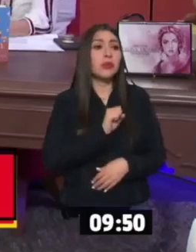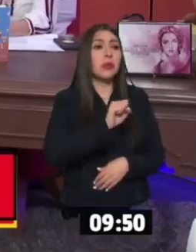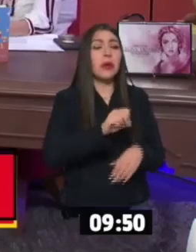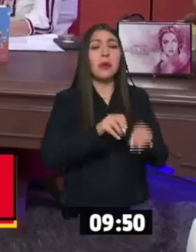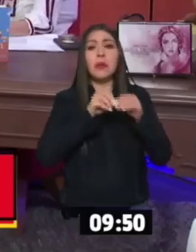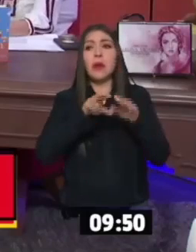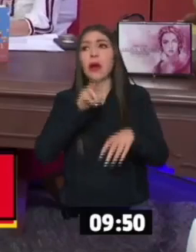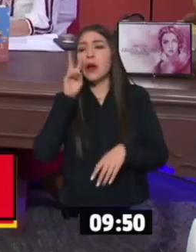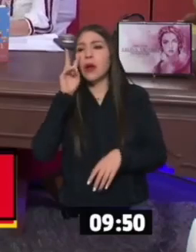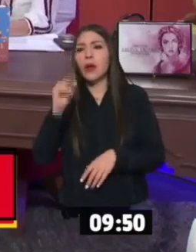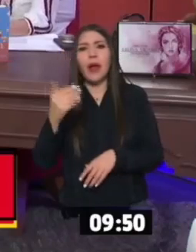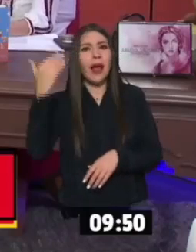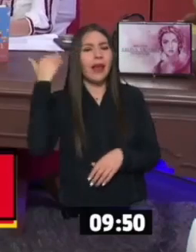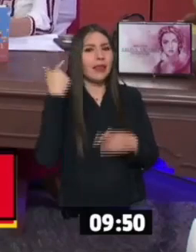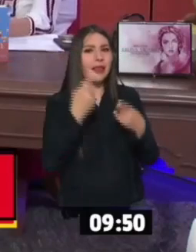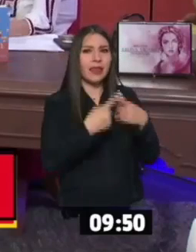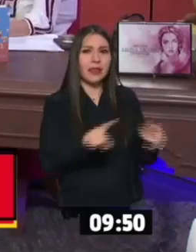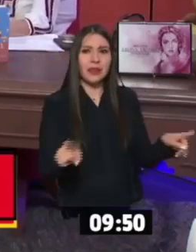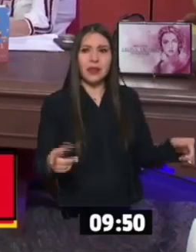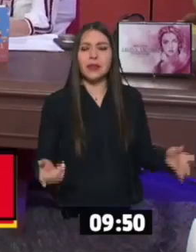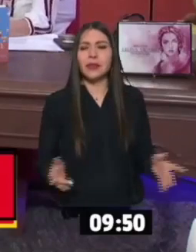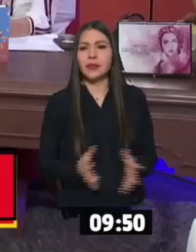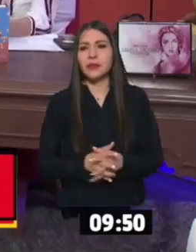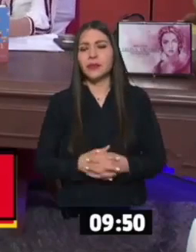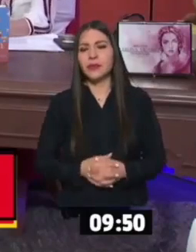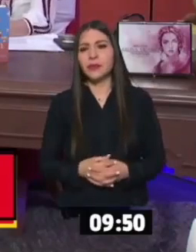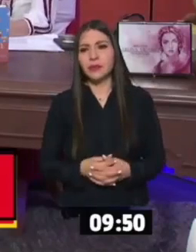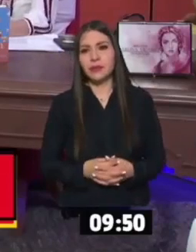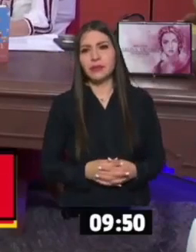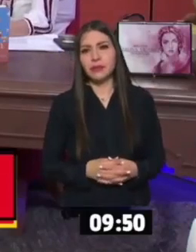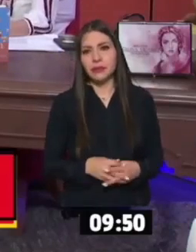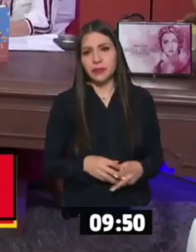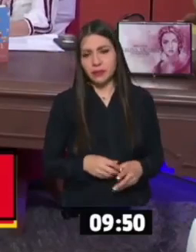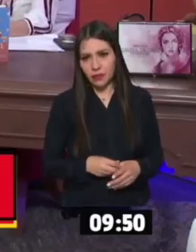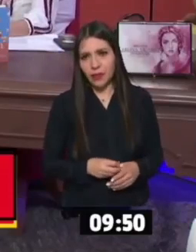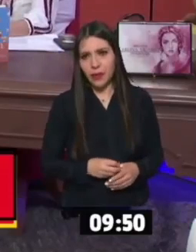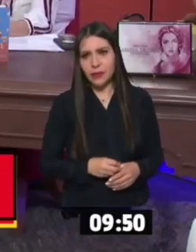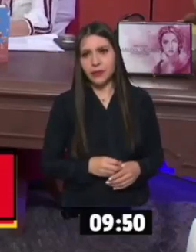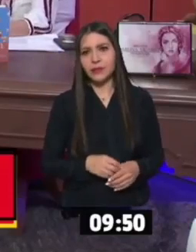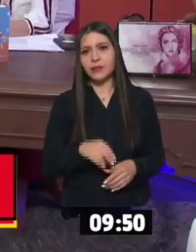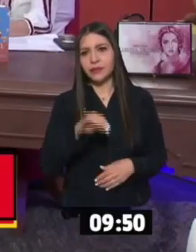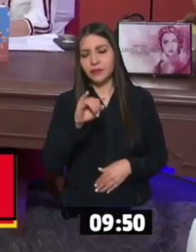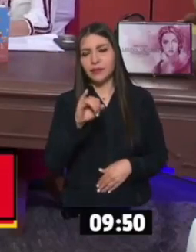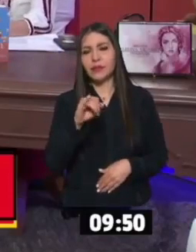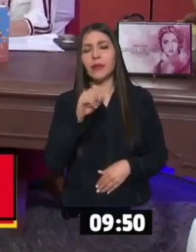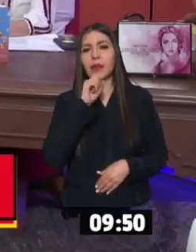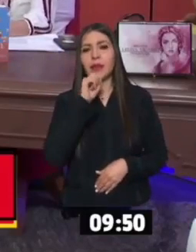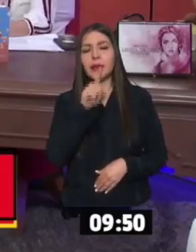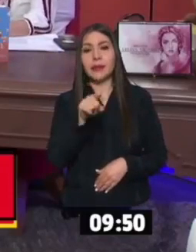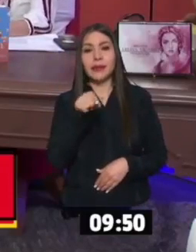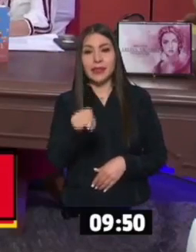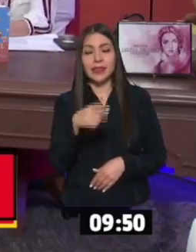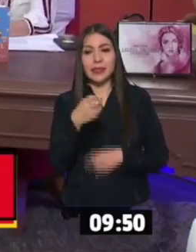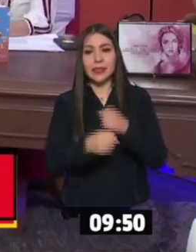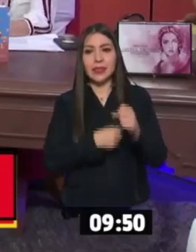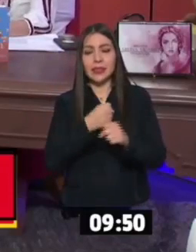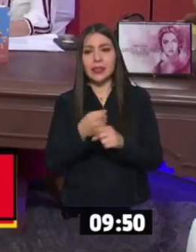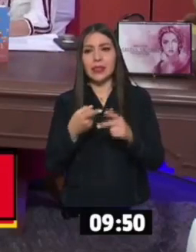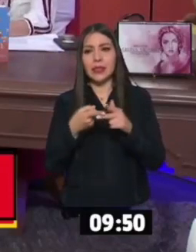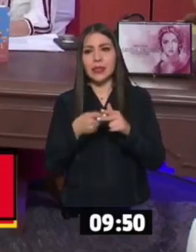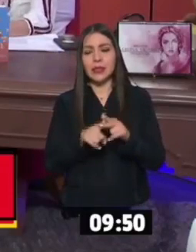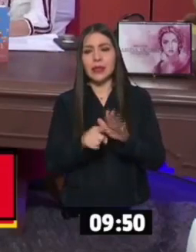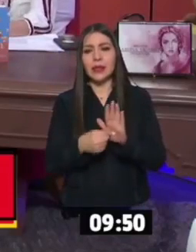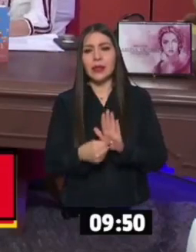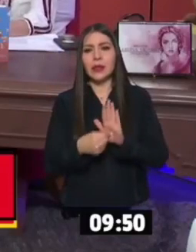señora. Sí. Exactamente. Perdón que ver si... Y que haga la versión... Surge el dronj.